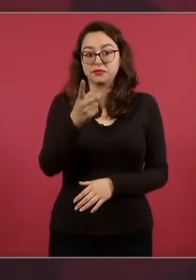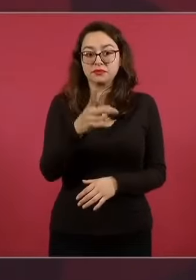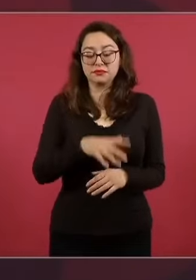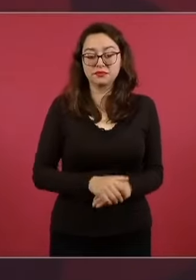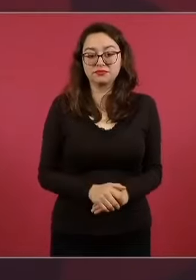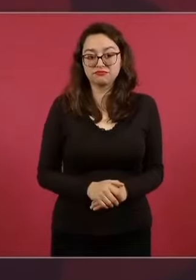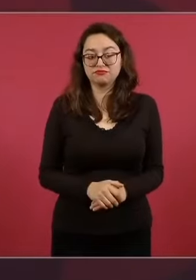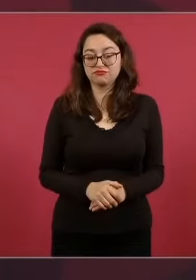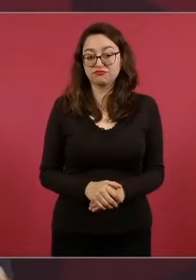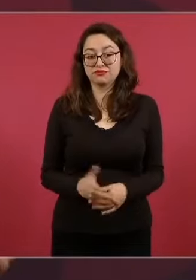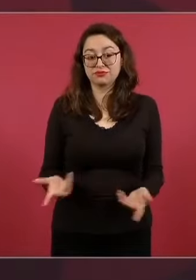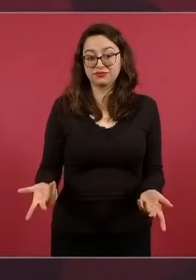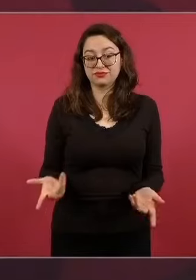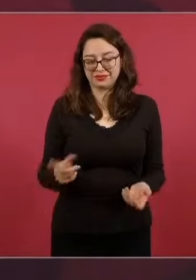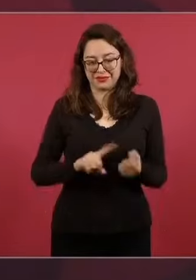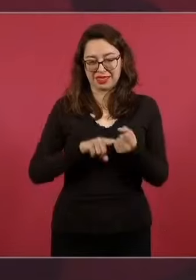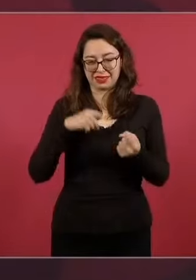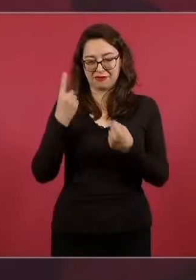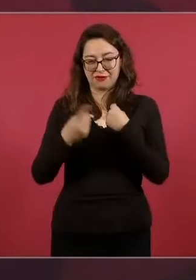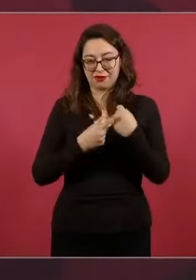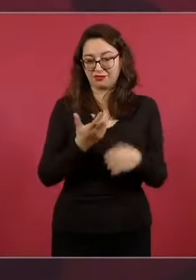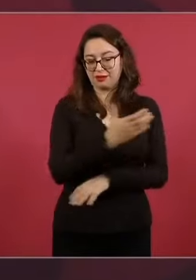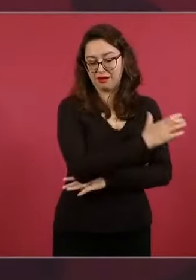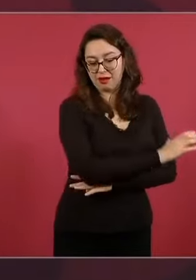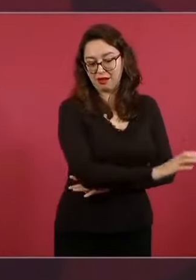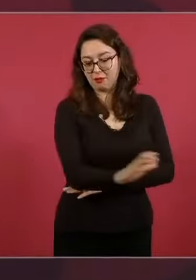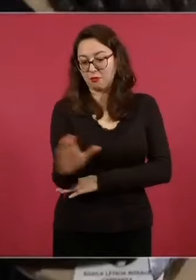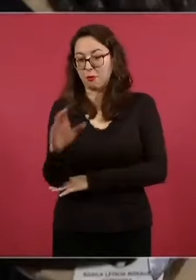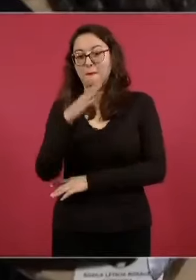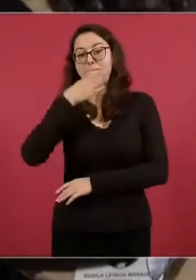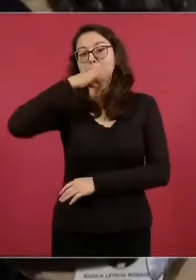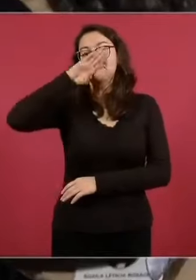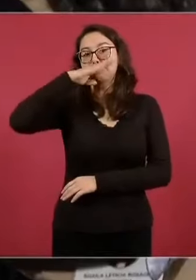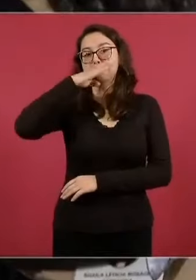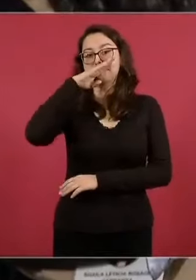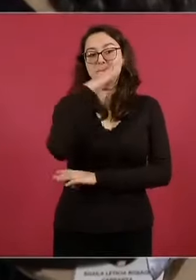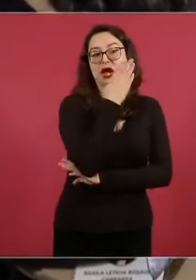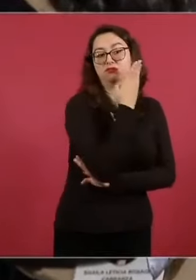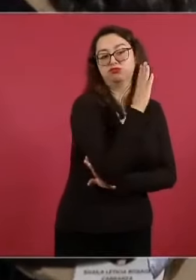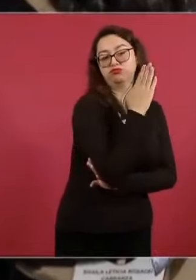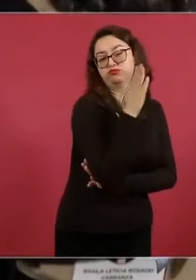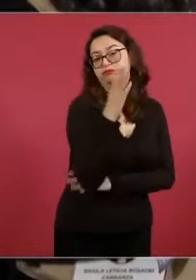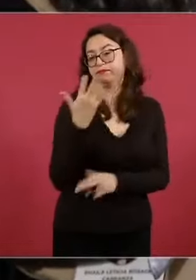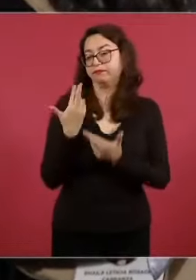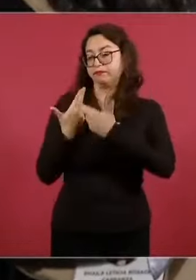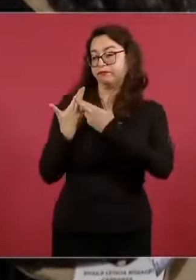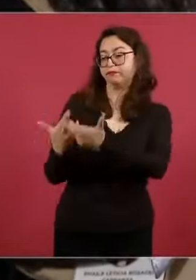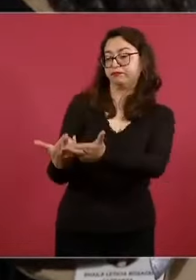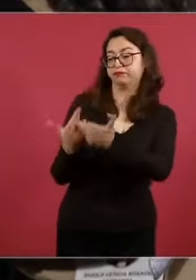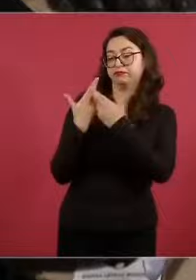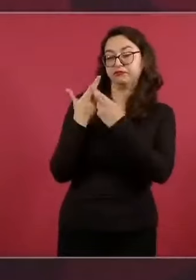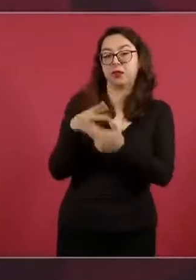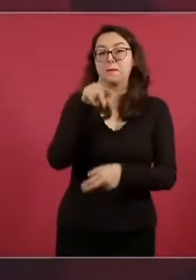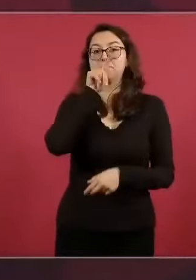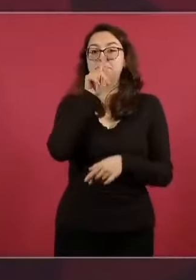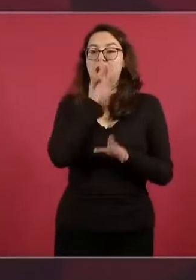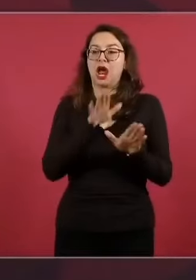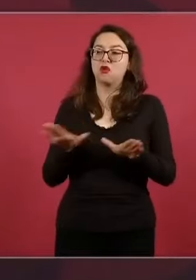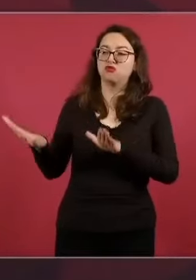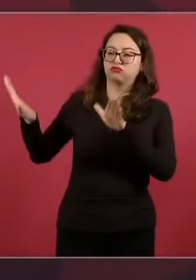se da bien alcanza hasta para el pájaro, por eso